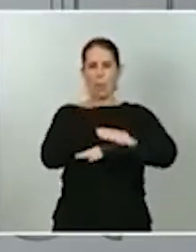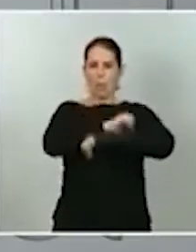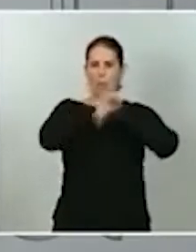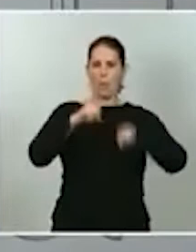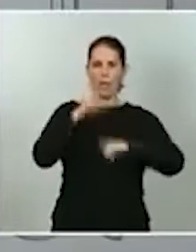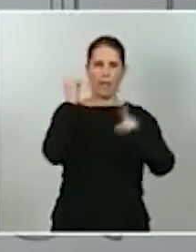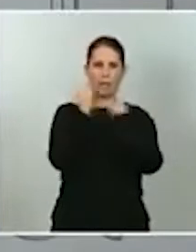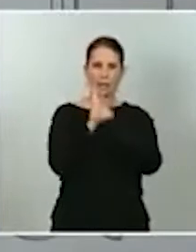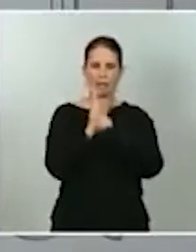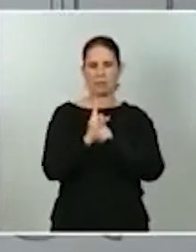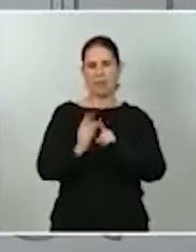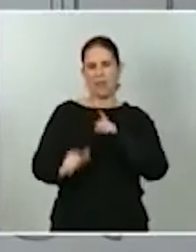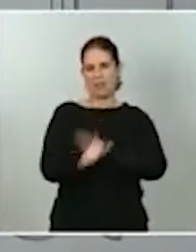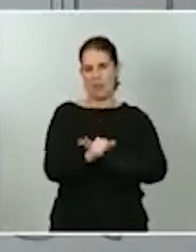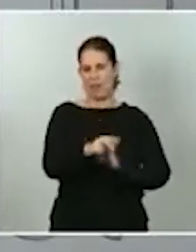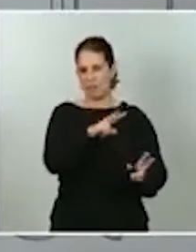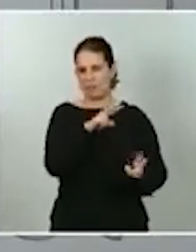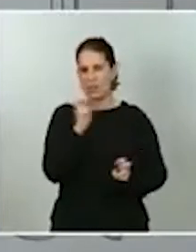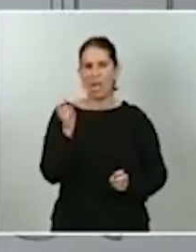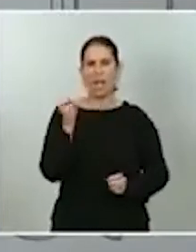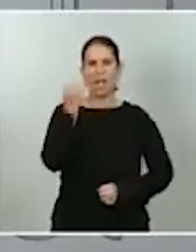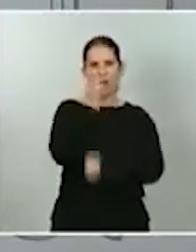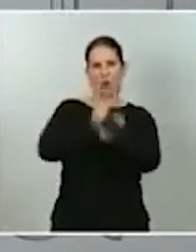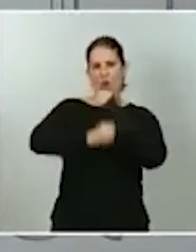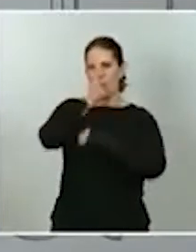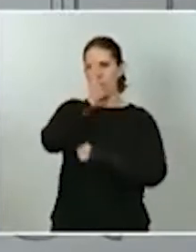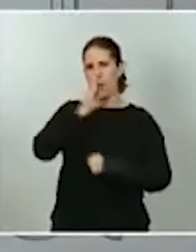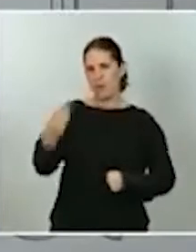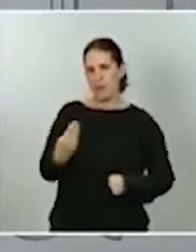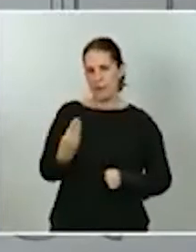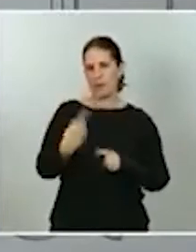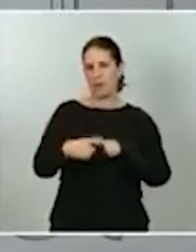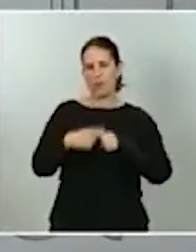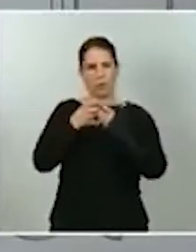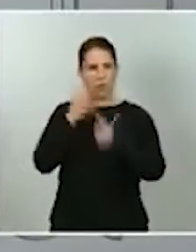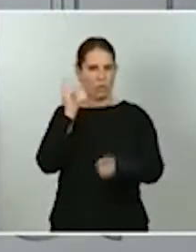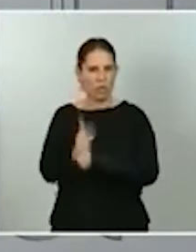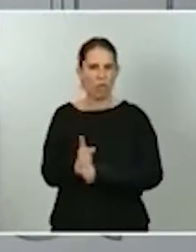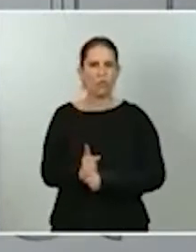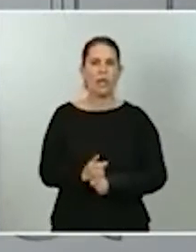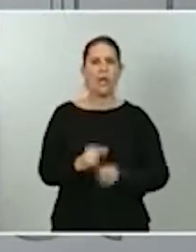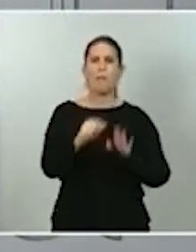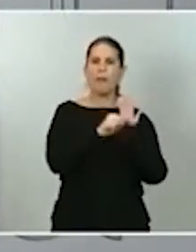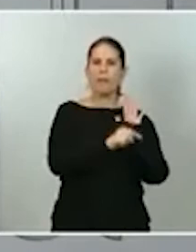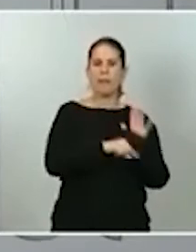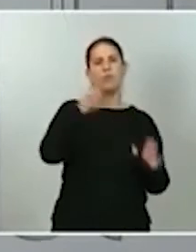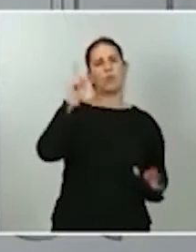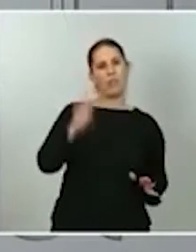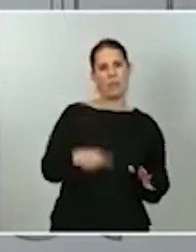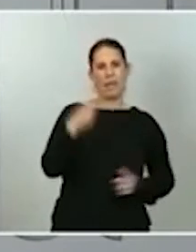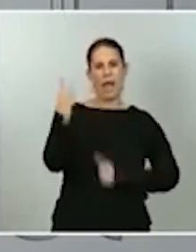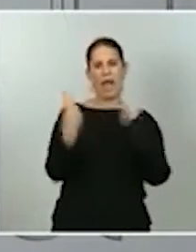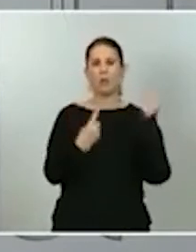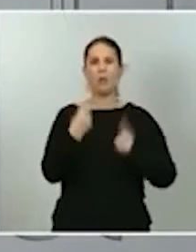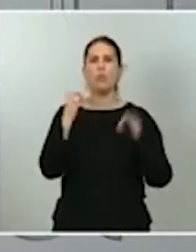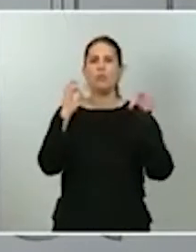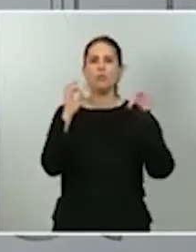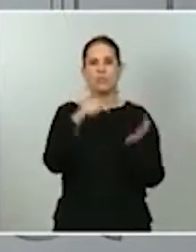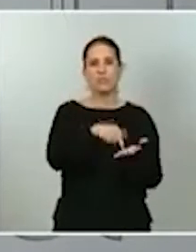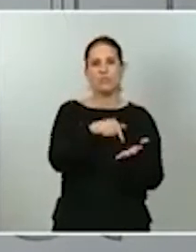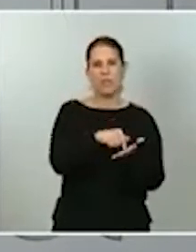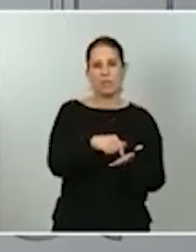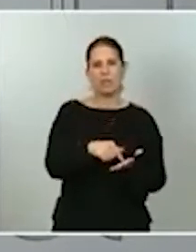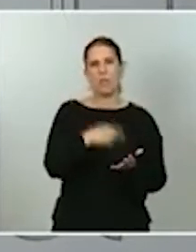a la economía sumergida, es decir, una serie de medidas y también un mayor rendimiento de algunas figuras tributarias que están produciendo un